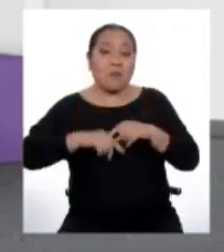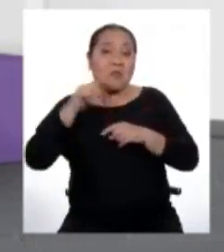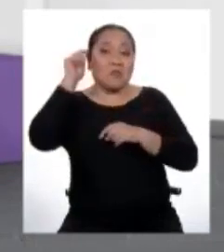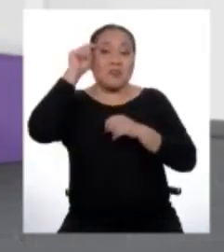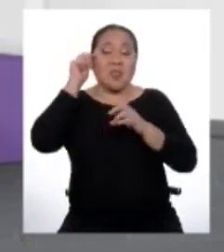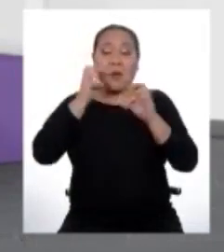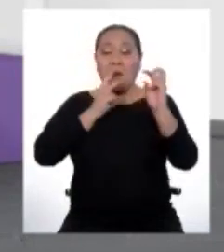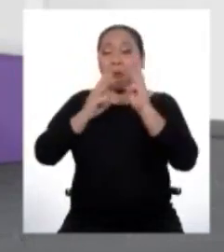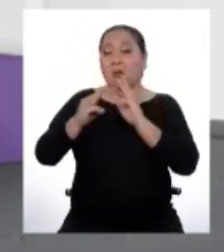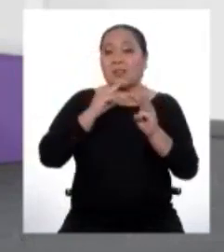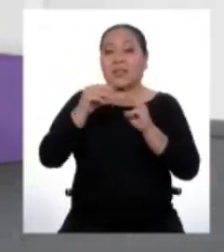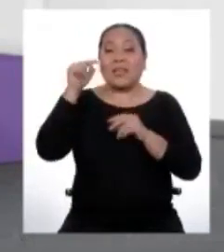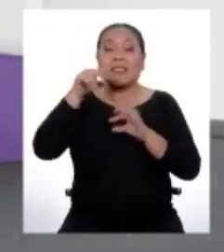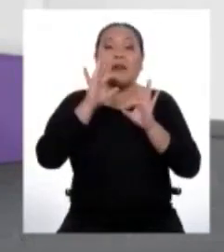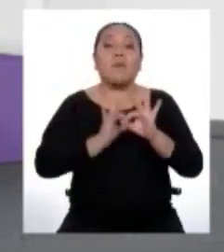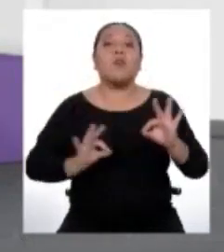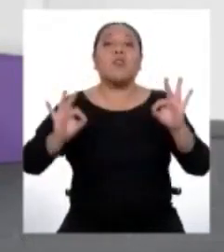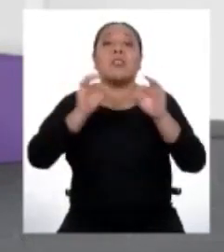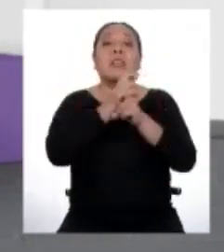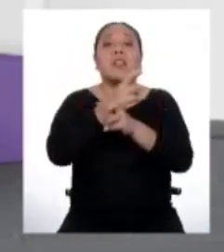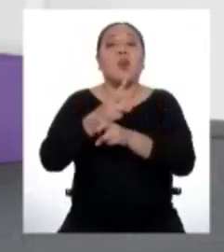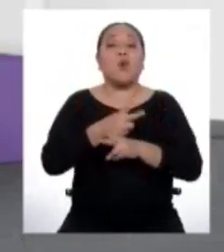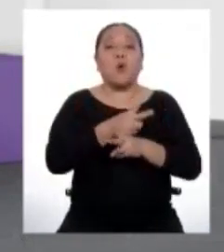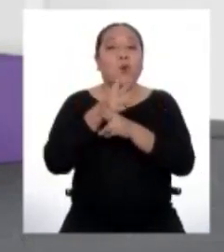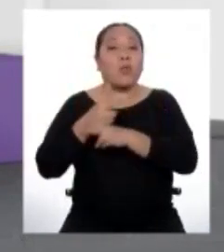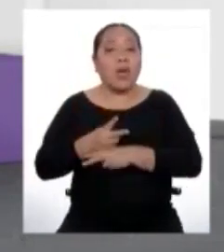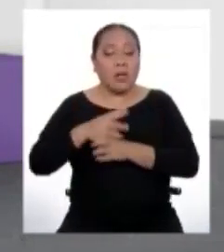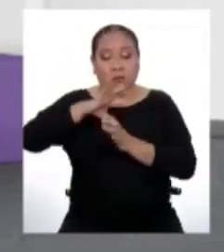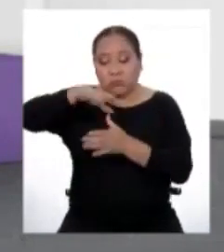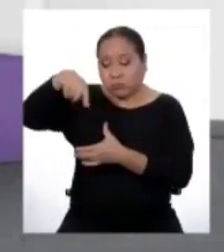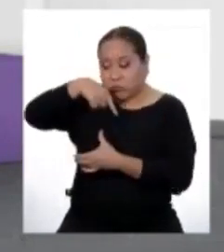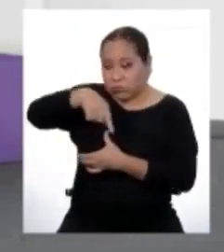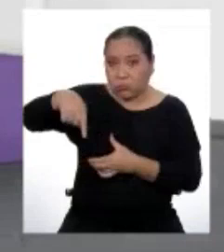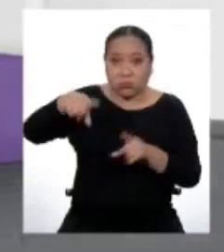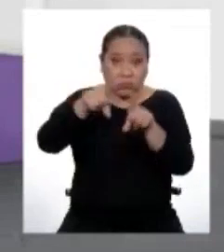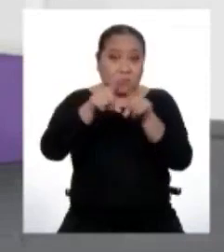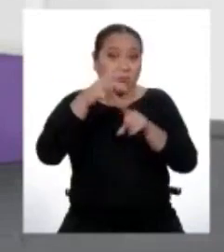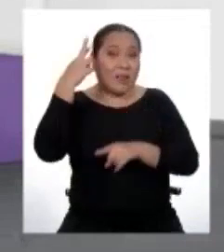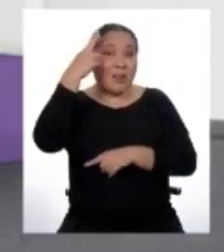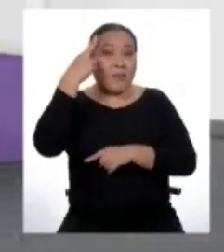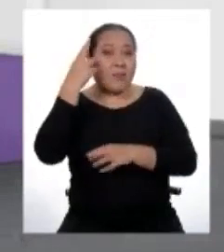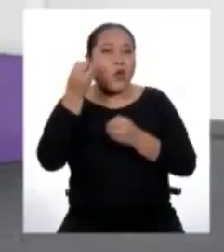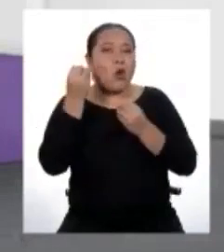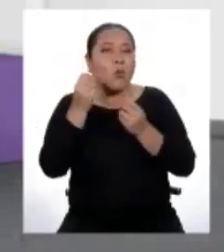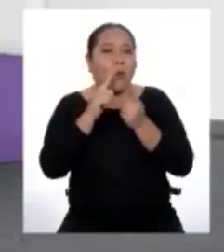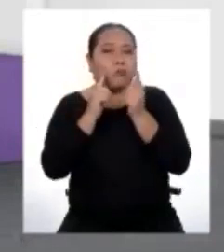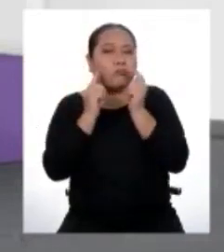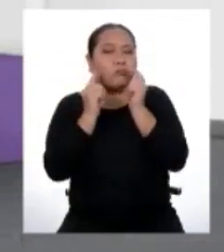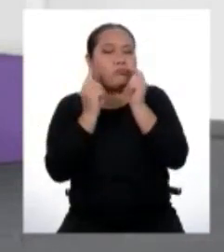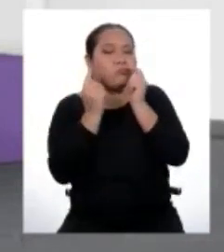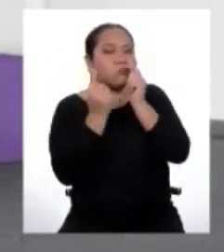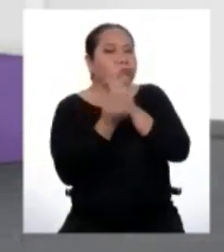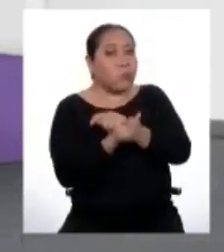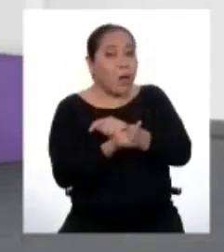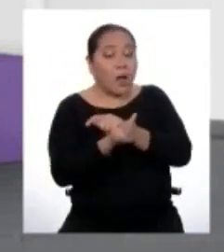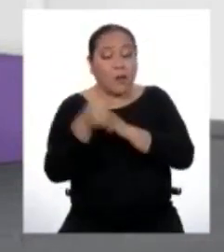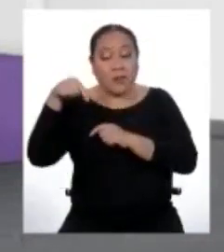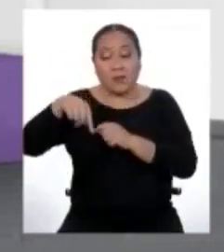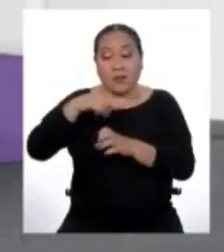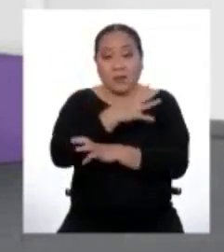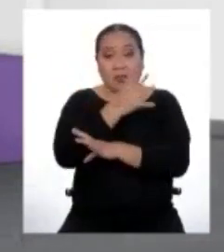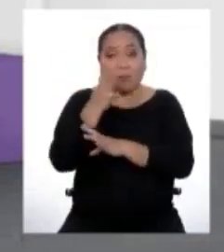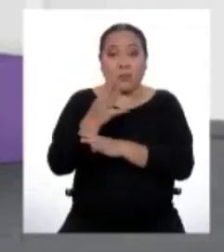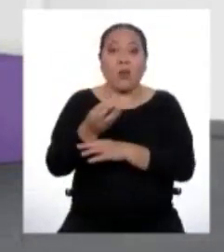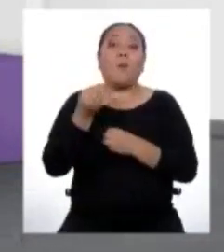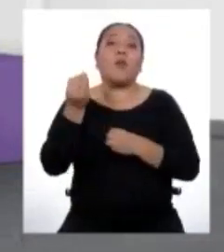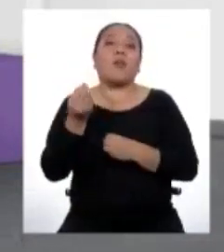sobre la importancia de cuidar nuestro planeta. Y pueden reflexionar también sobre los cambios que estamos viendo en la naturaleza a raíz del